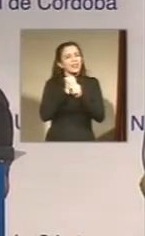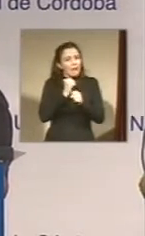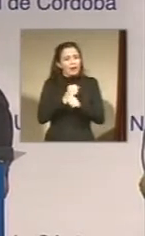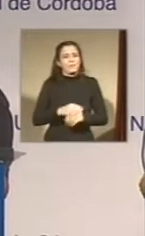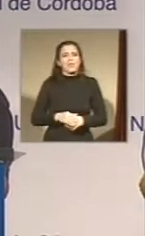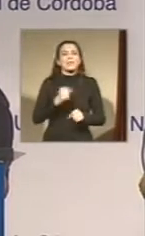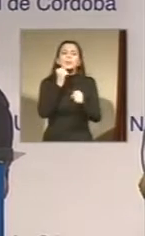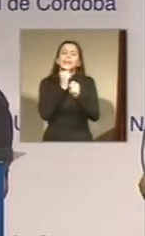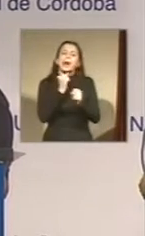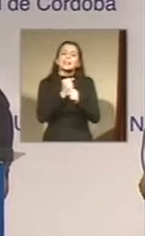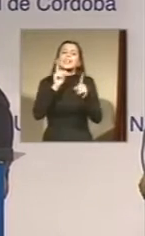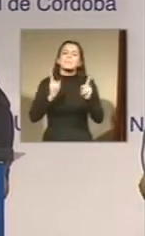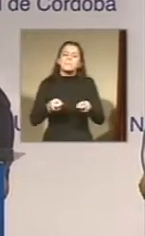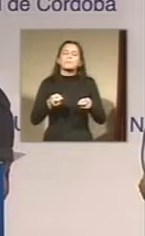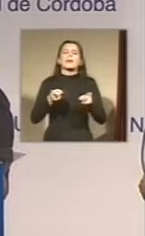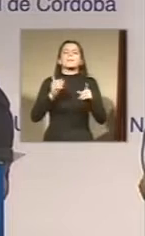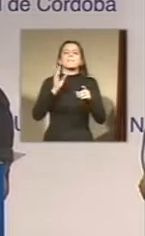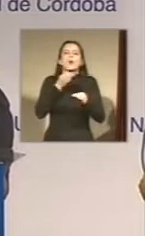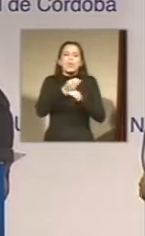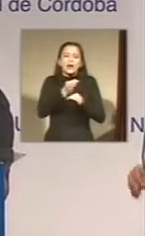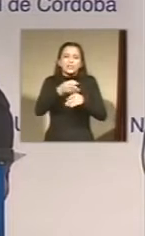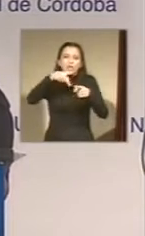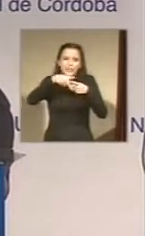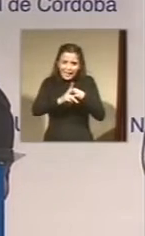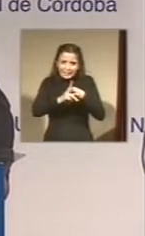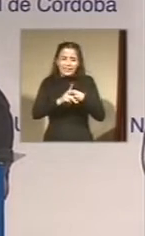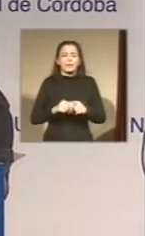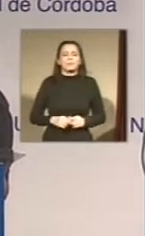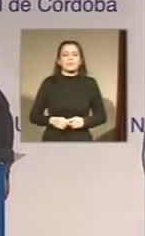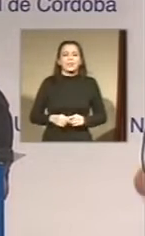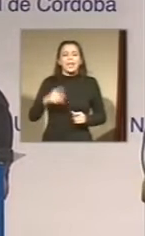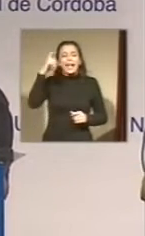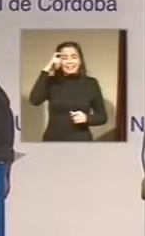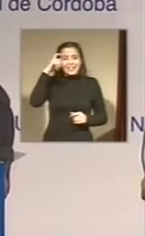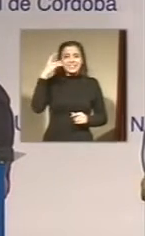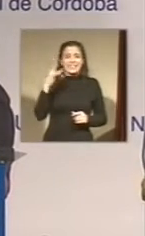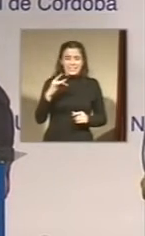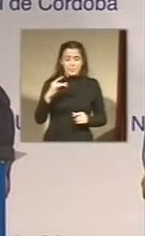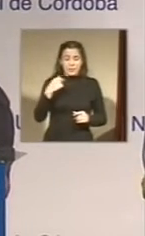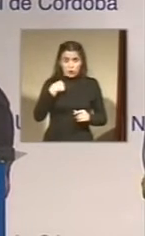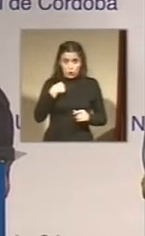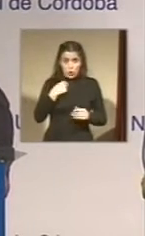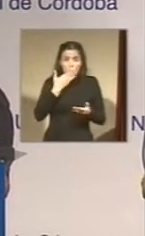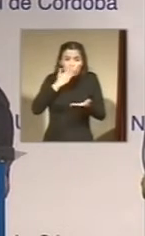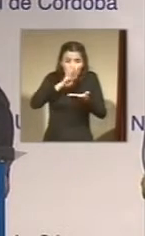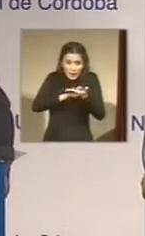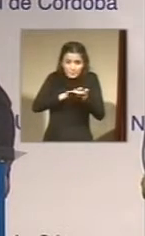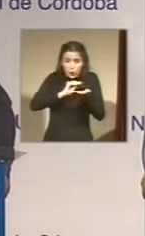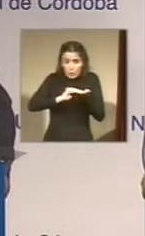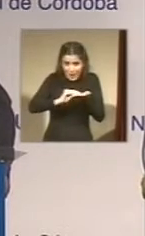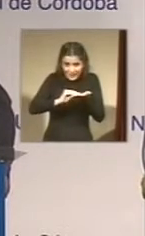día 10 de diciembre del año 2003, el mismo día que juré como legislador presenté el proyecto de